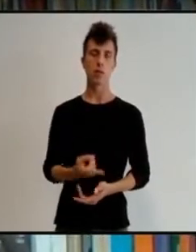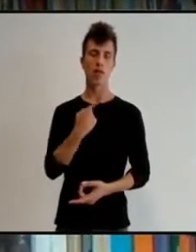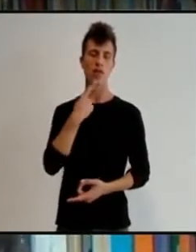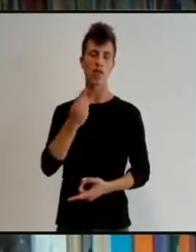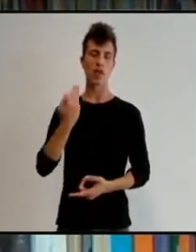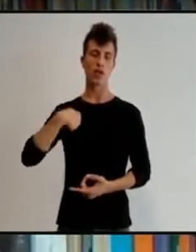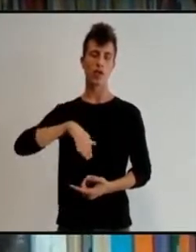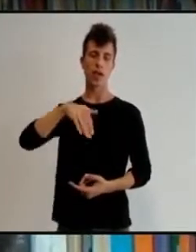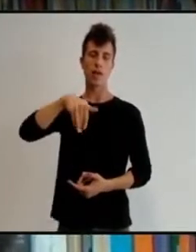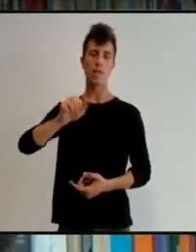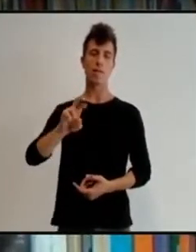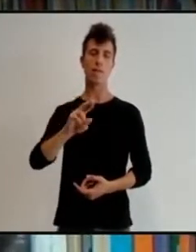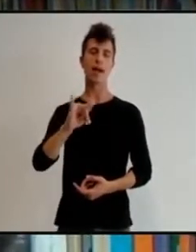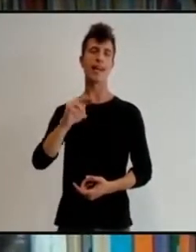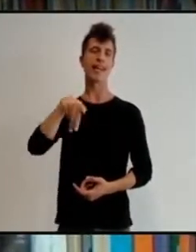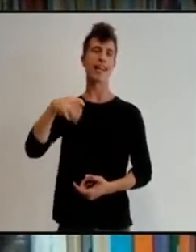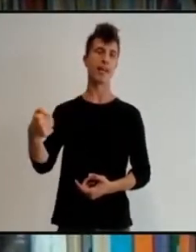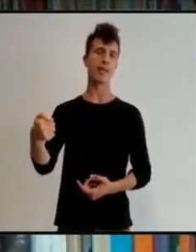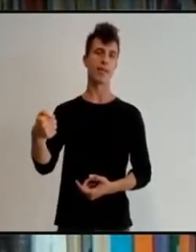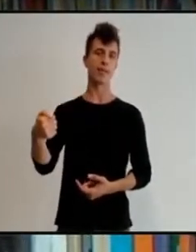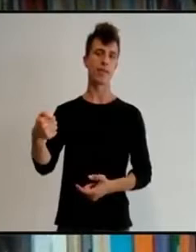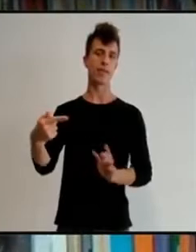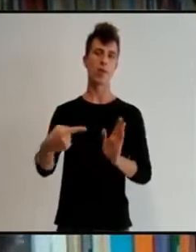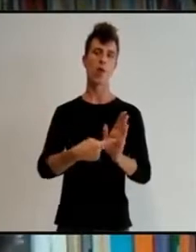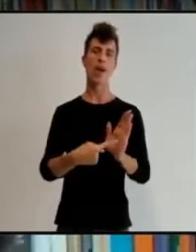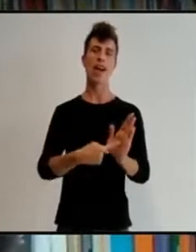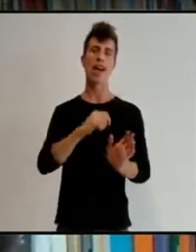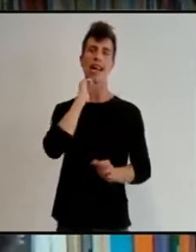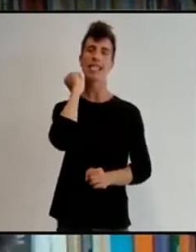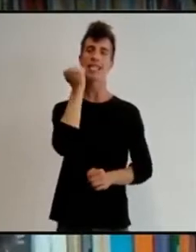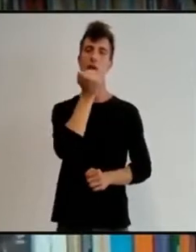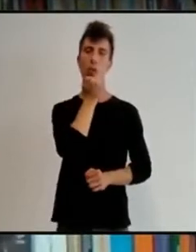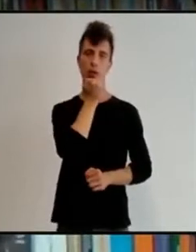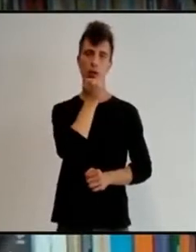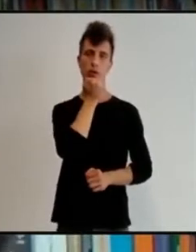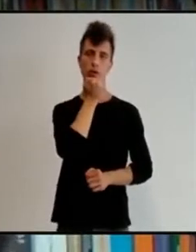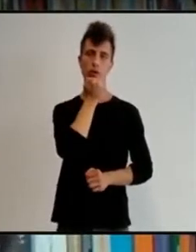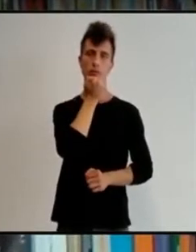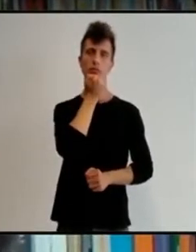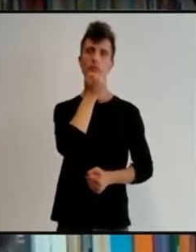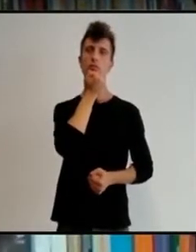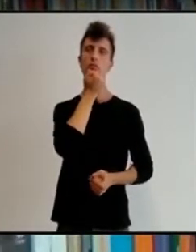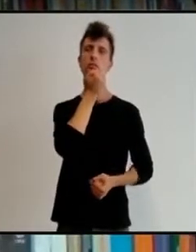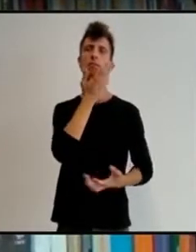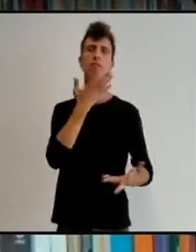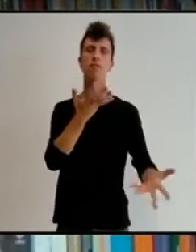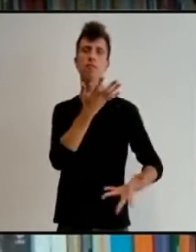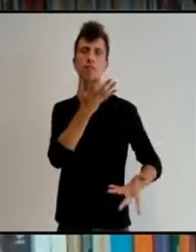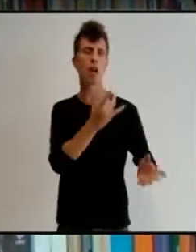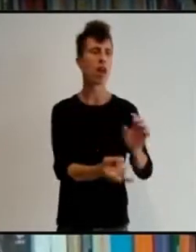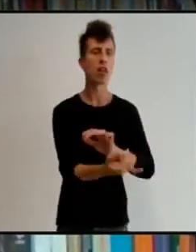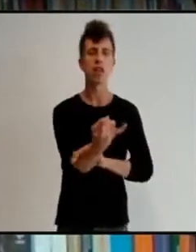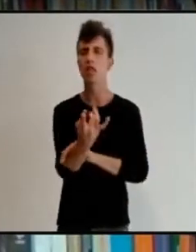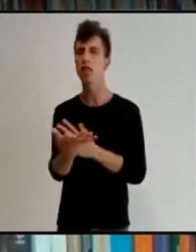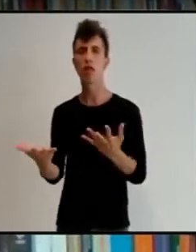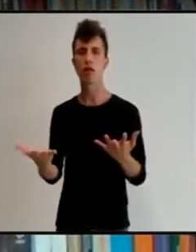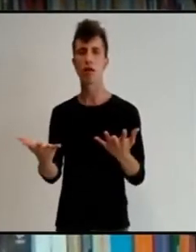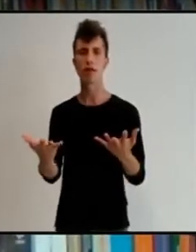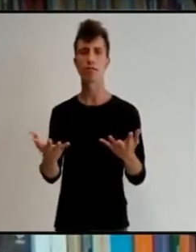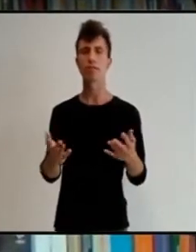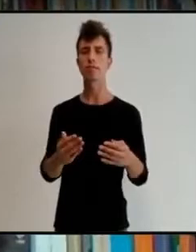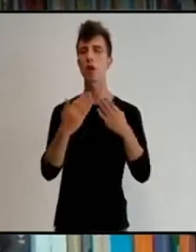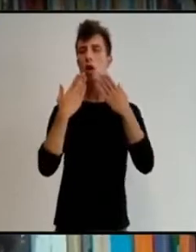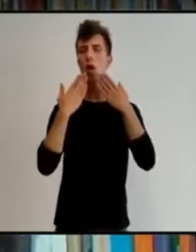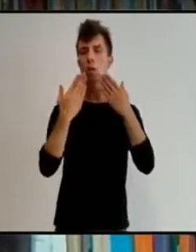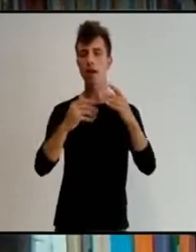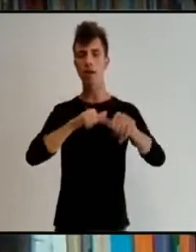esta moción es una moción que es fruto de un proceso participativo, de un proceso de